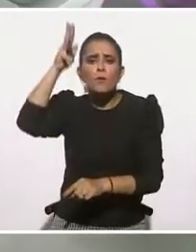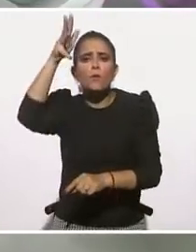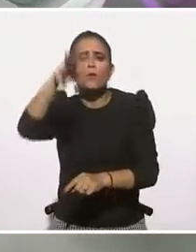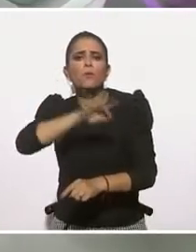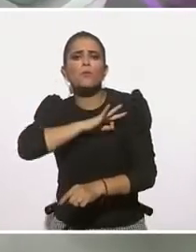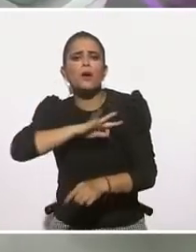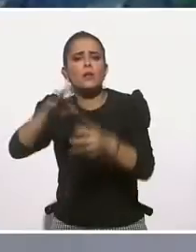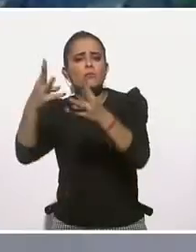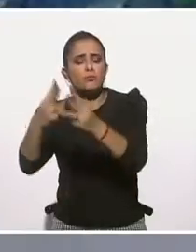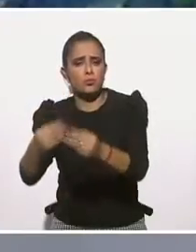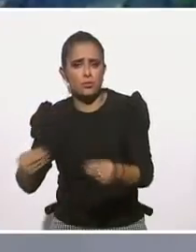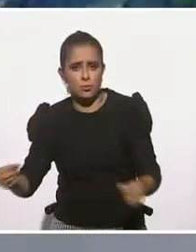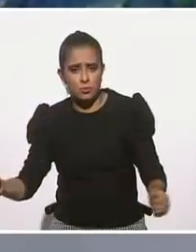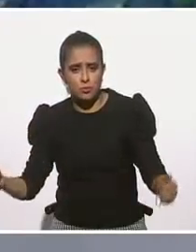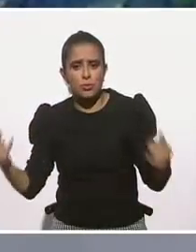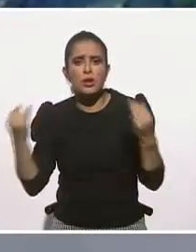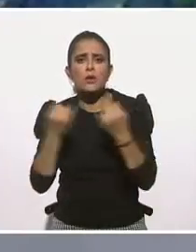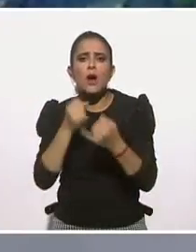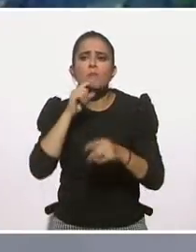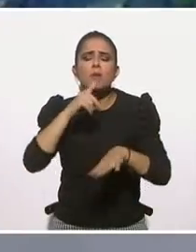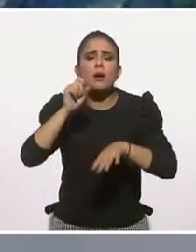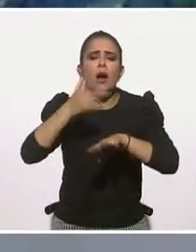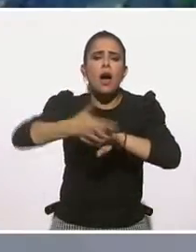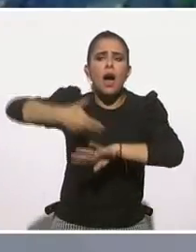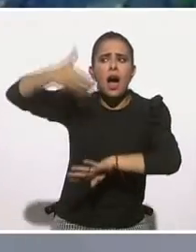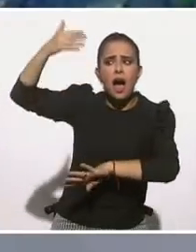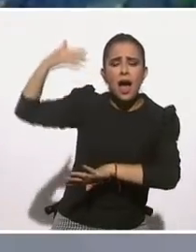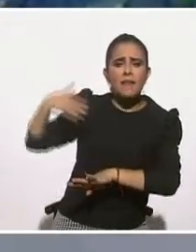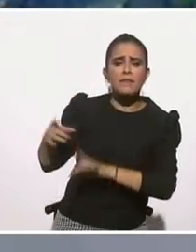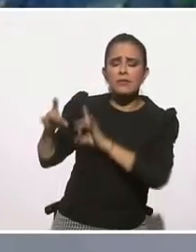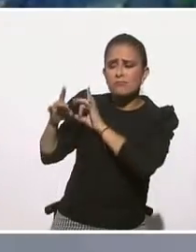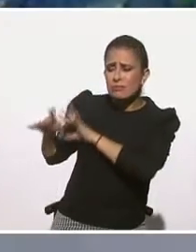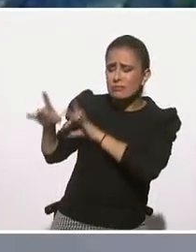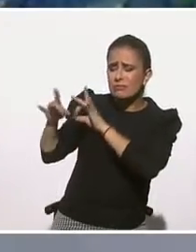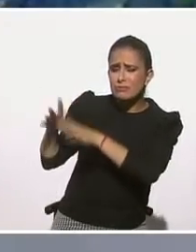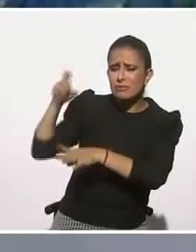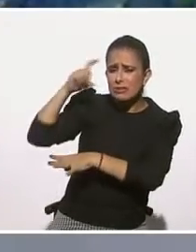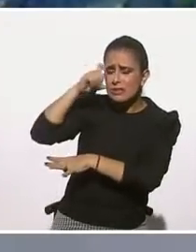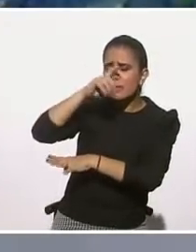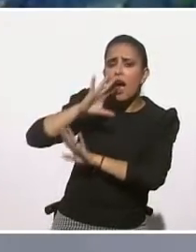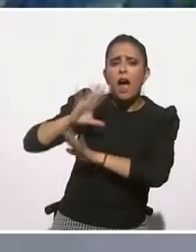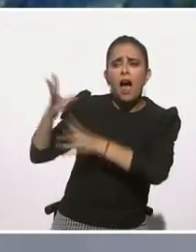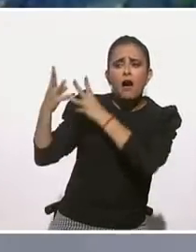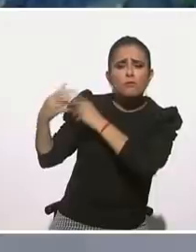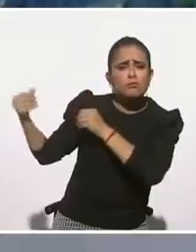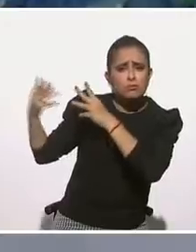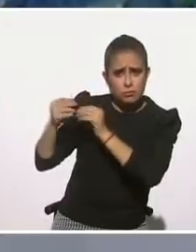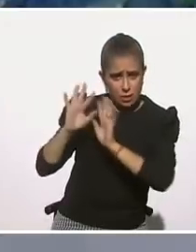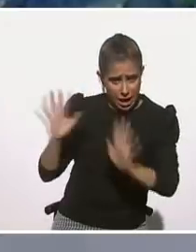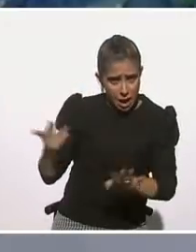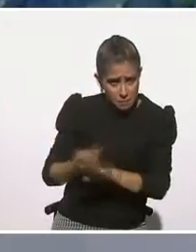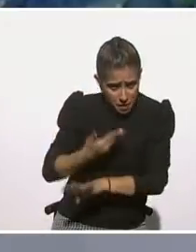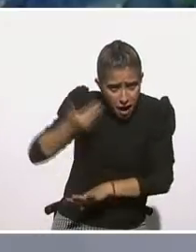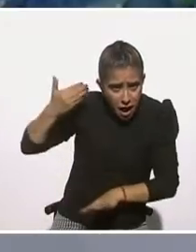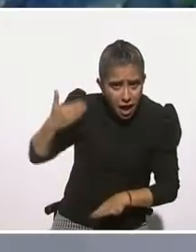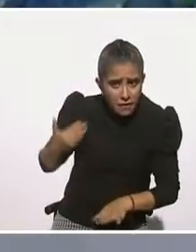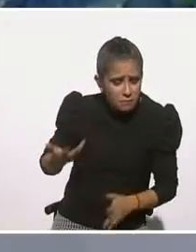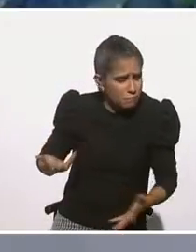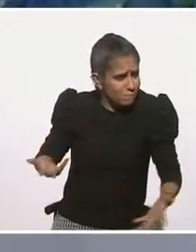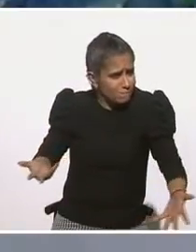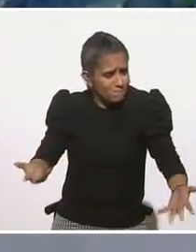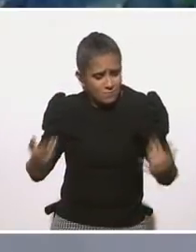así como pasaron otras adversidades en tu vida. Entonces, no perder la esperanza, no perder tus sueños,